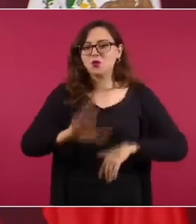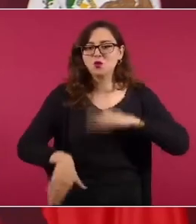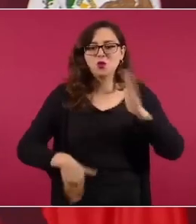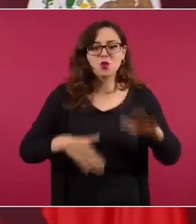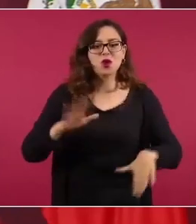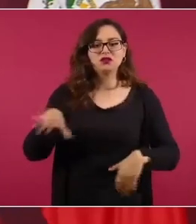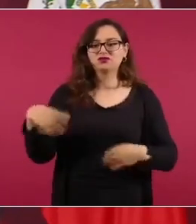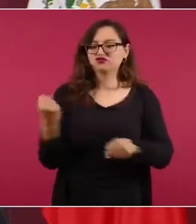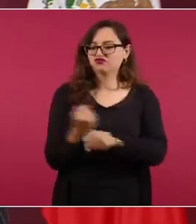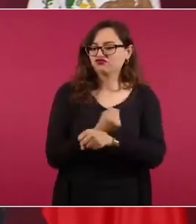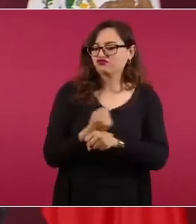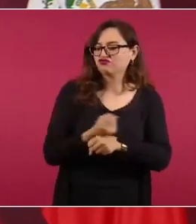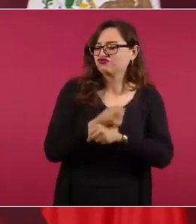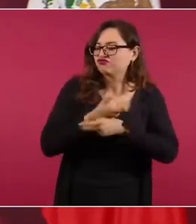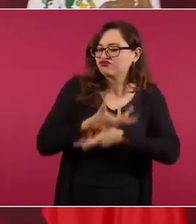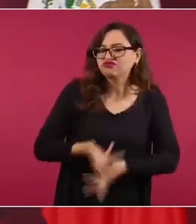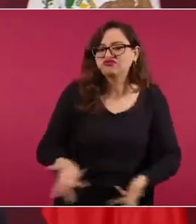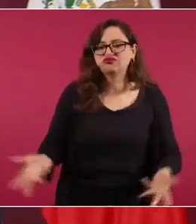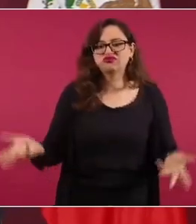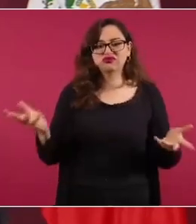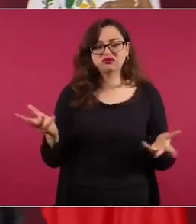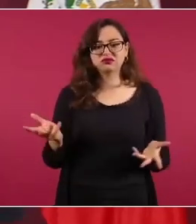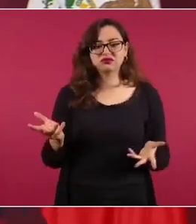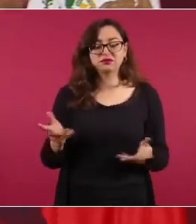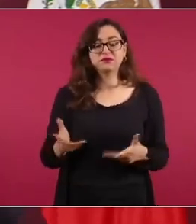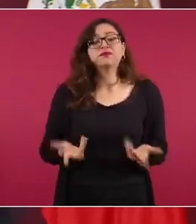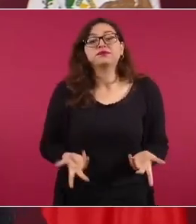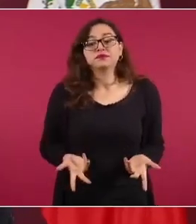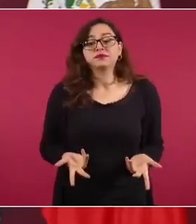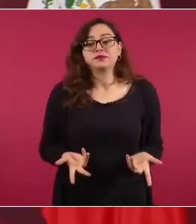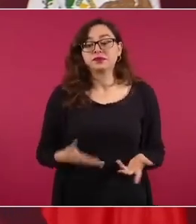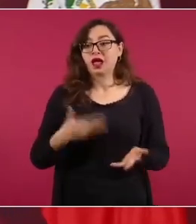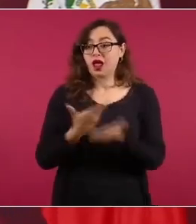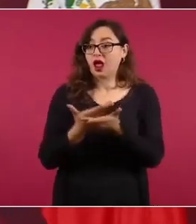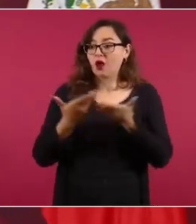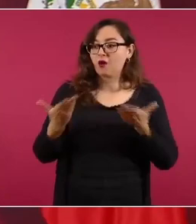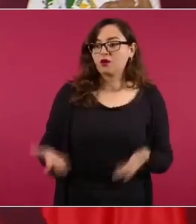decían no va a ser posible yo recuerdo cuando el fraude